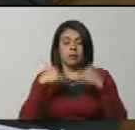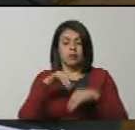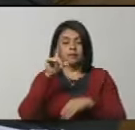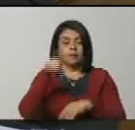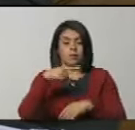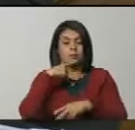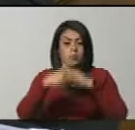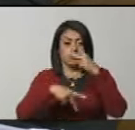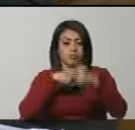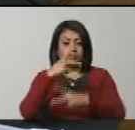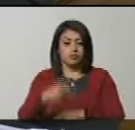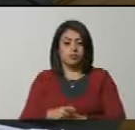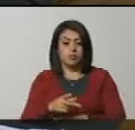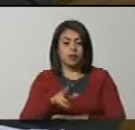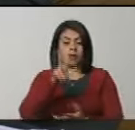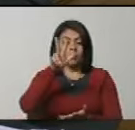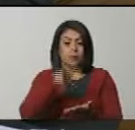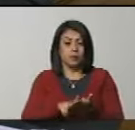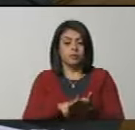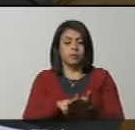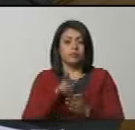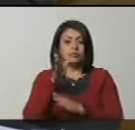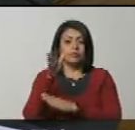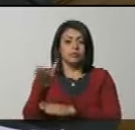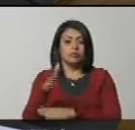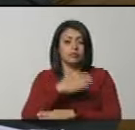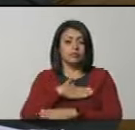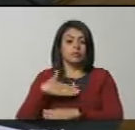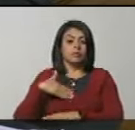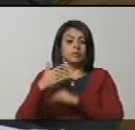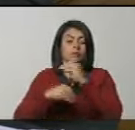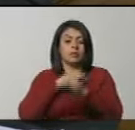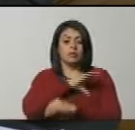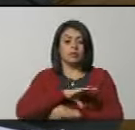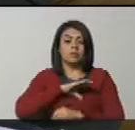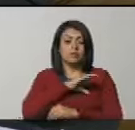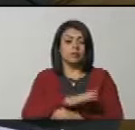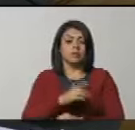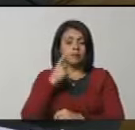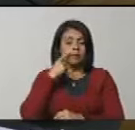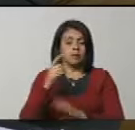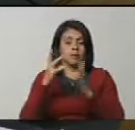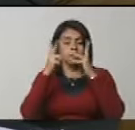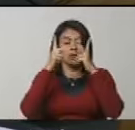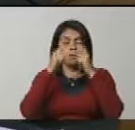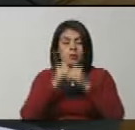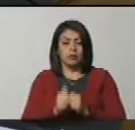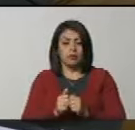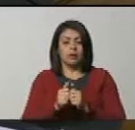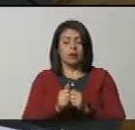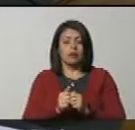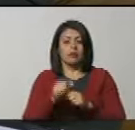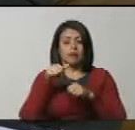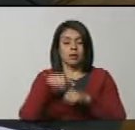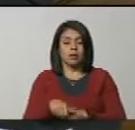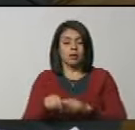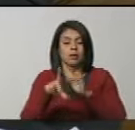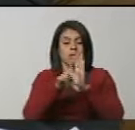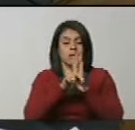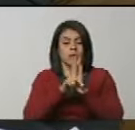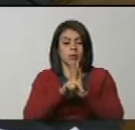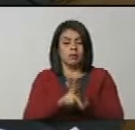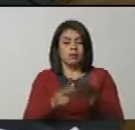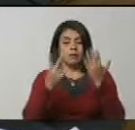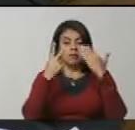así como el procedimiento sancionatorio ante la presunción de la Comisión de Infracciones Administrativas previstas en esta ley.